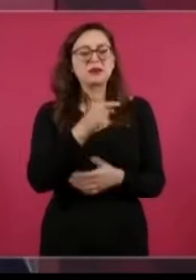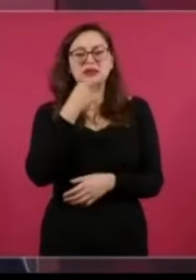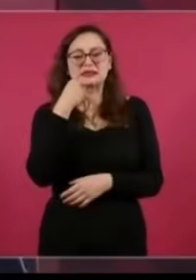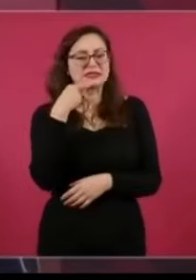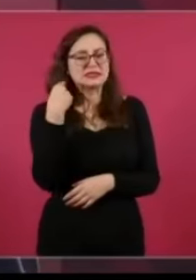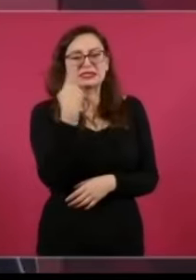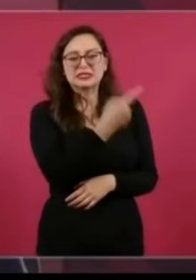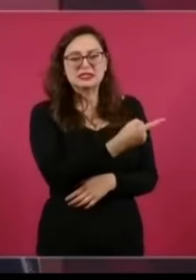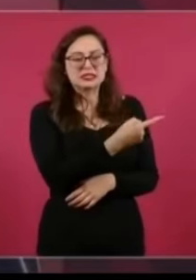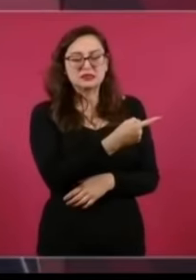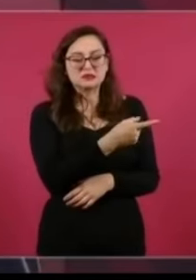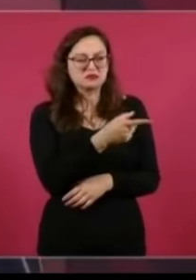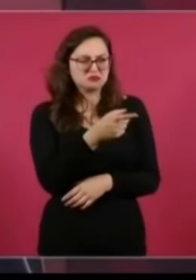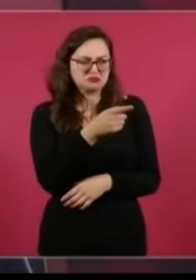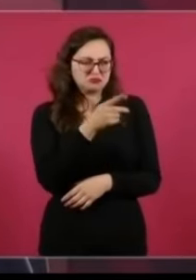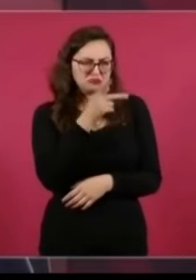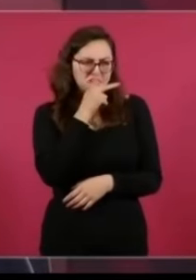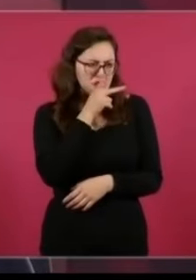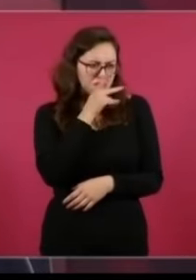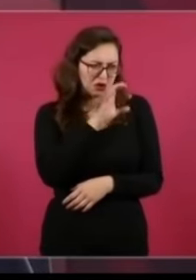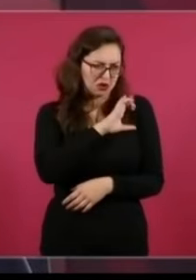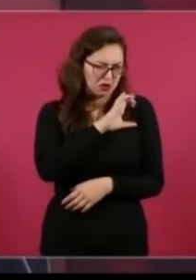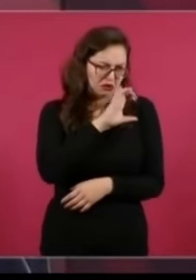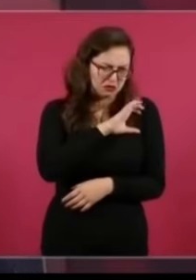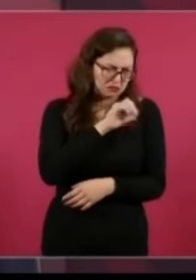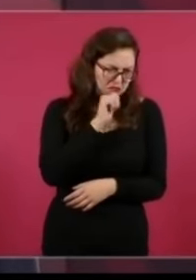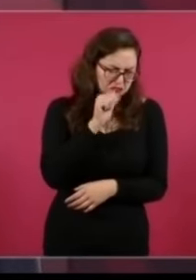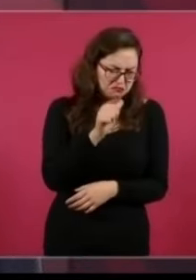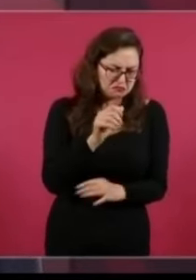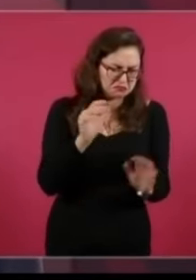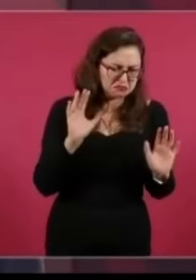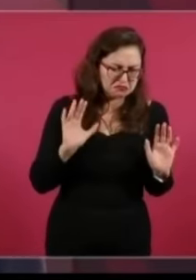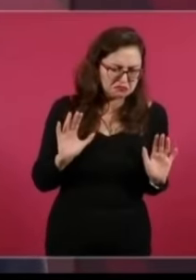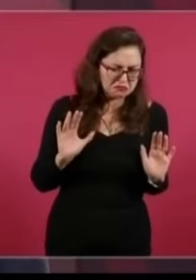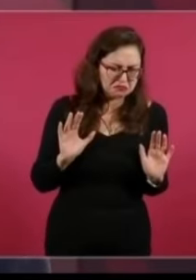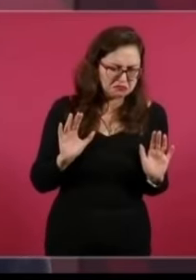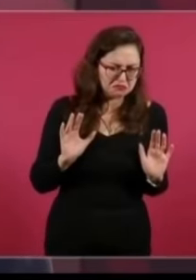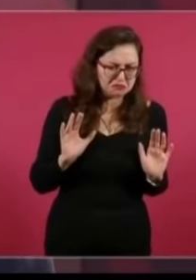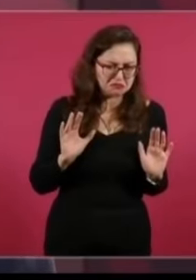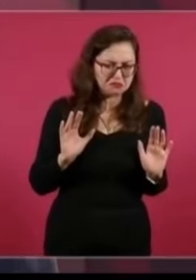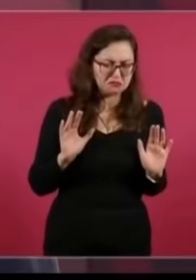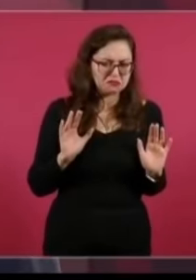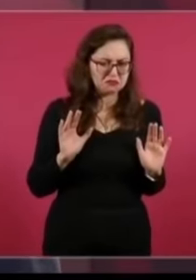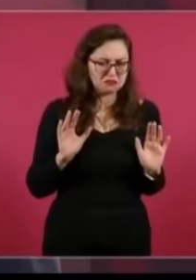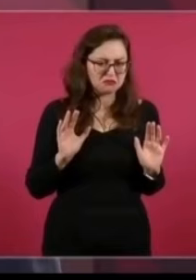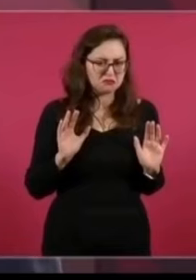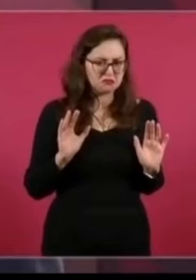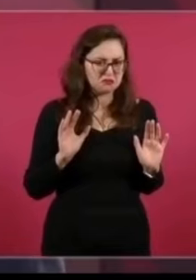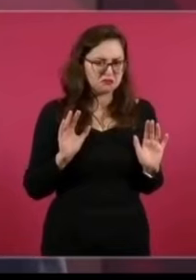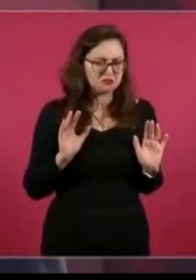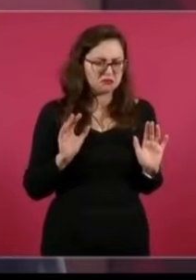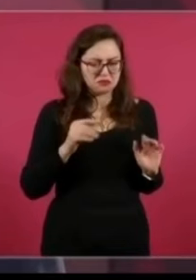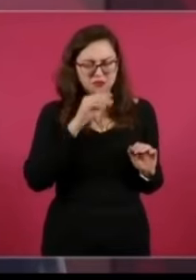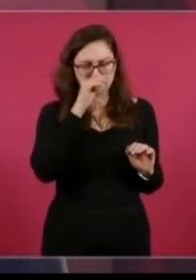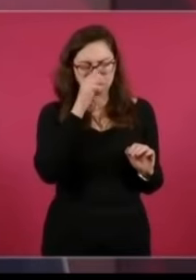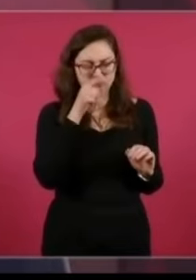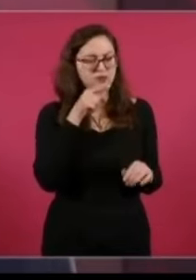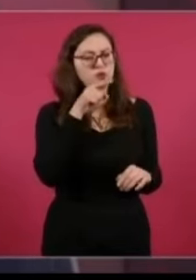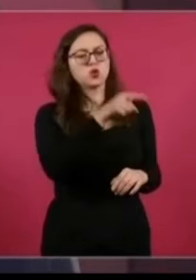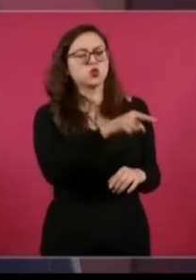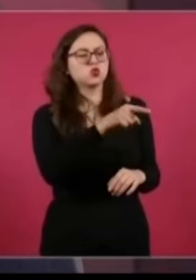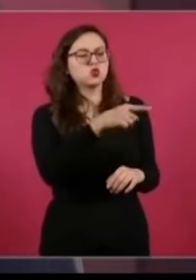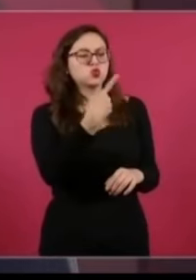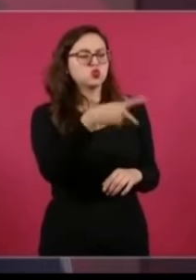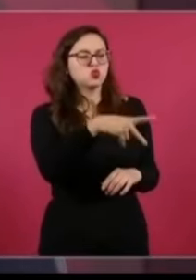de seguridad, de asuntos ambientales, es una piedra en el zapato si va en contra de las